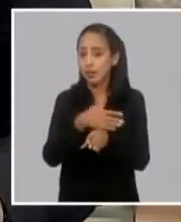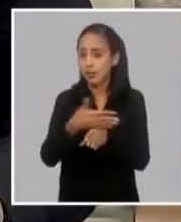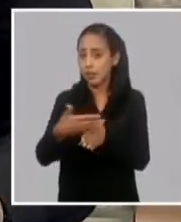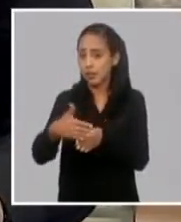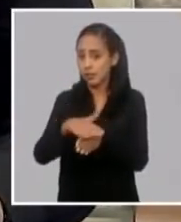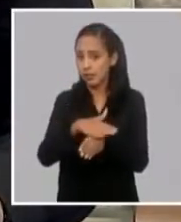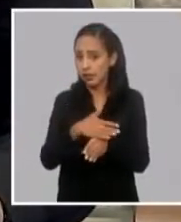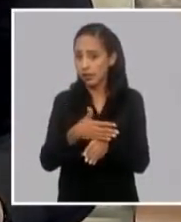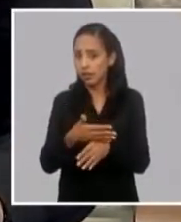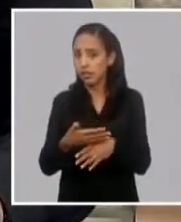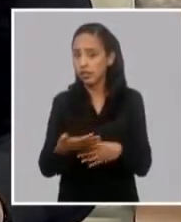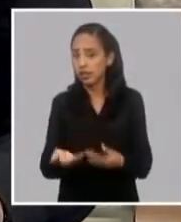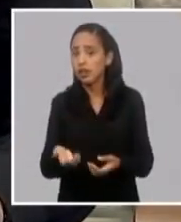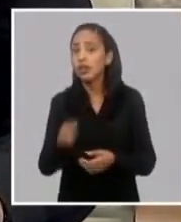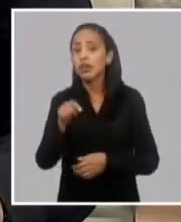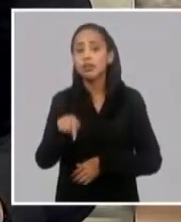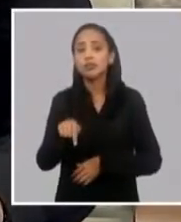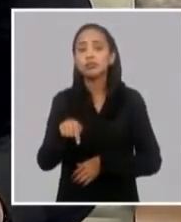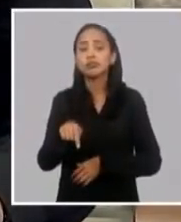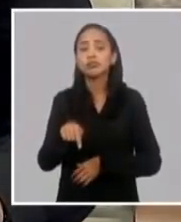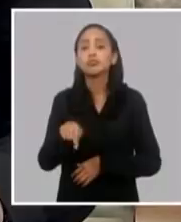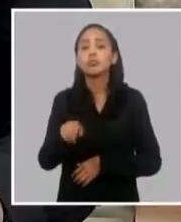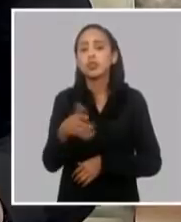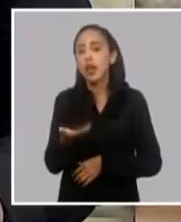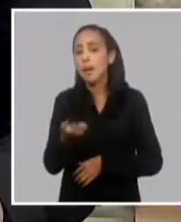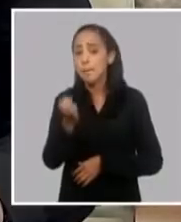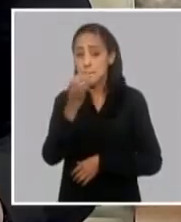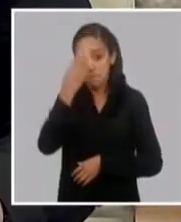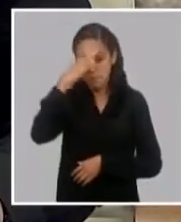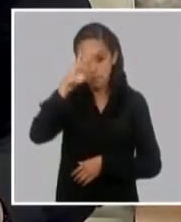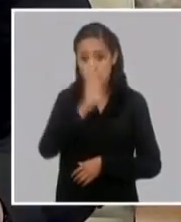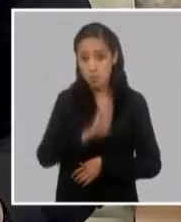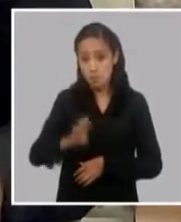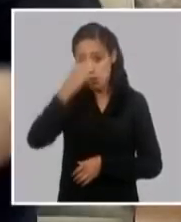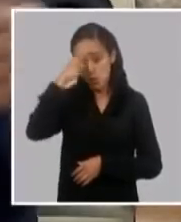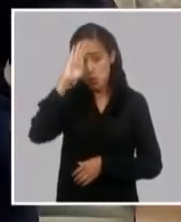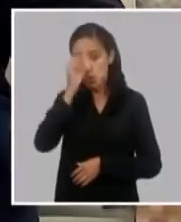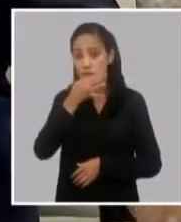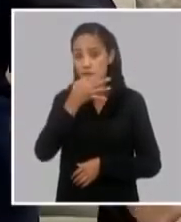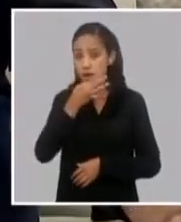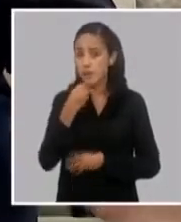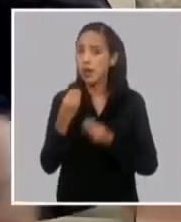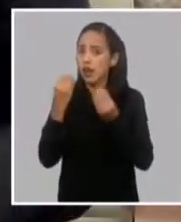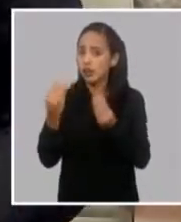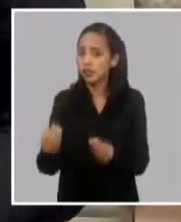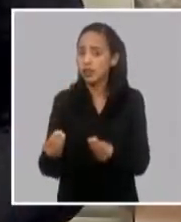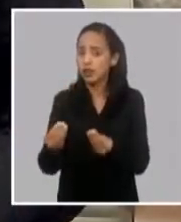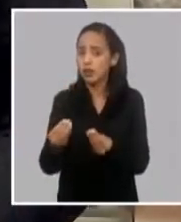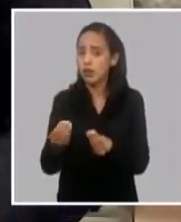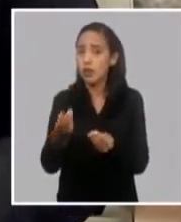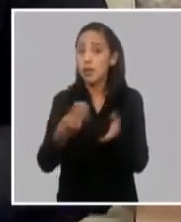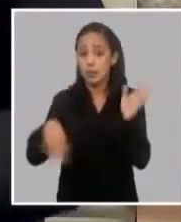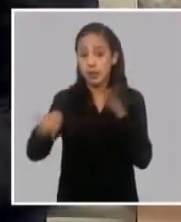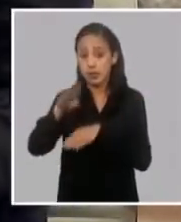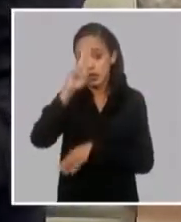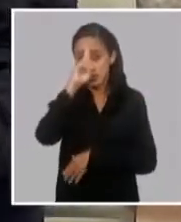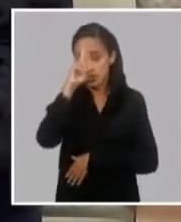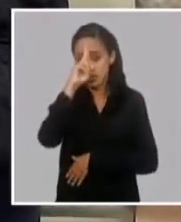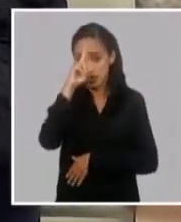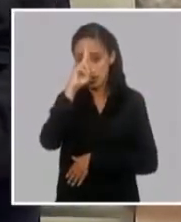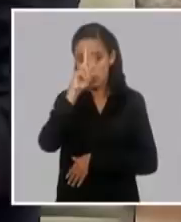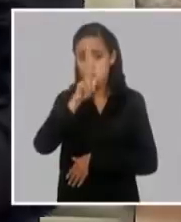proveedores de BioCuba Pharma a entregar la inmensada. Recuerden que fueron los 3,4 millones, después